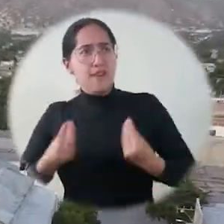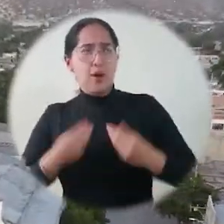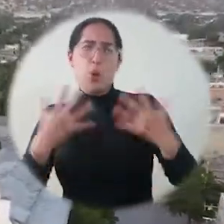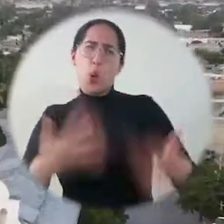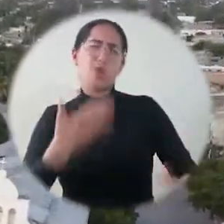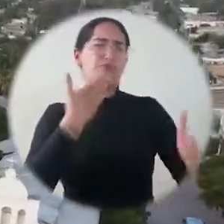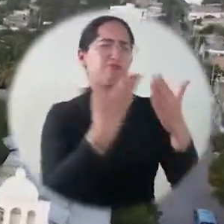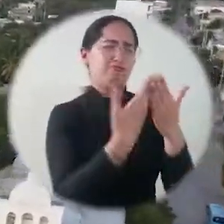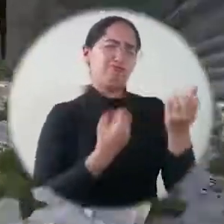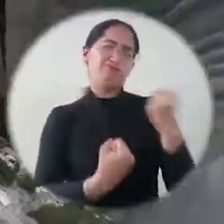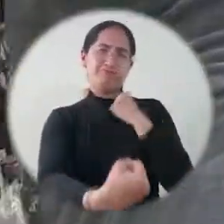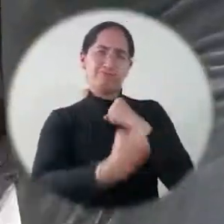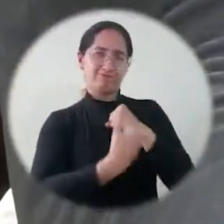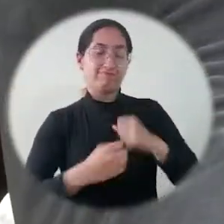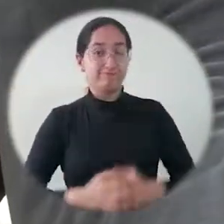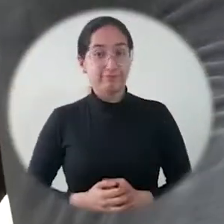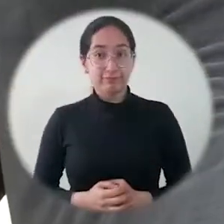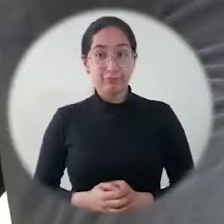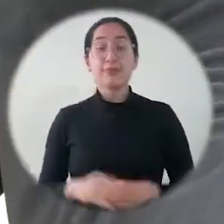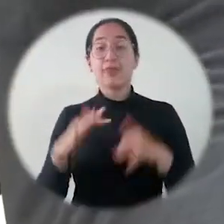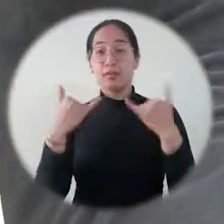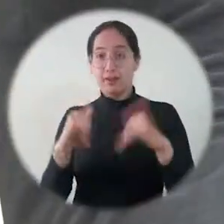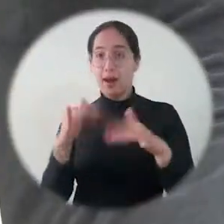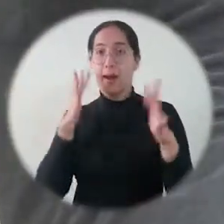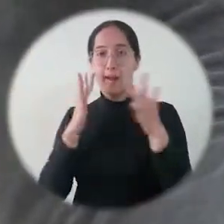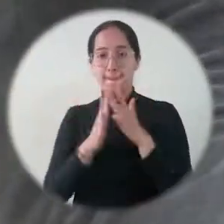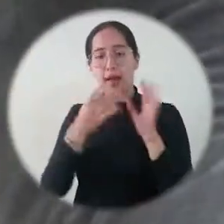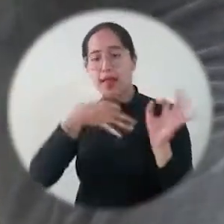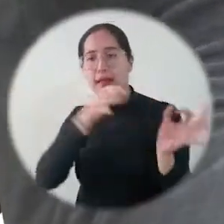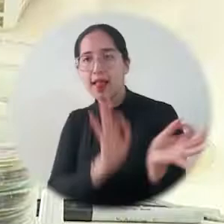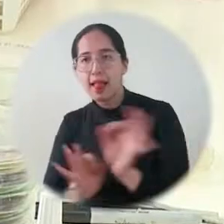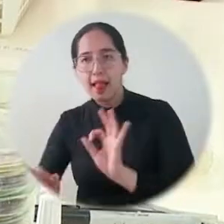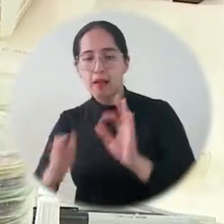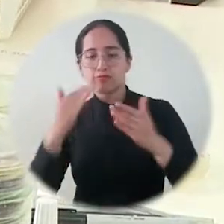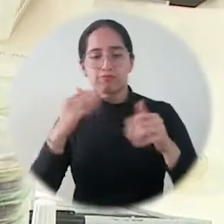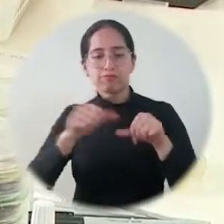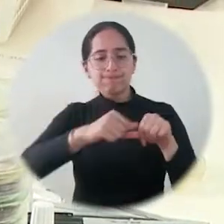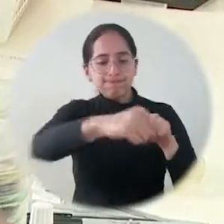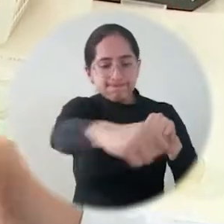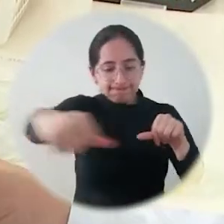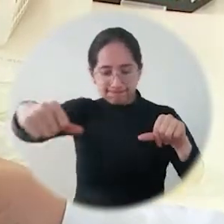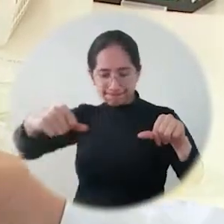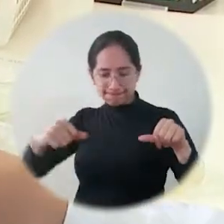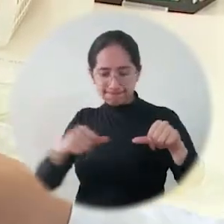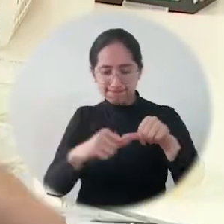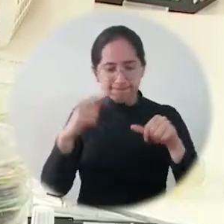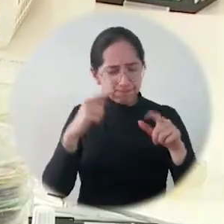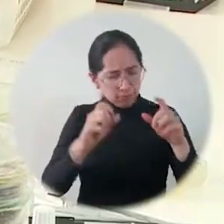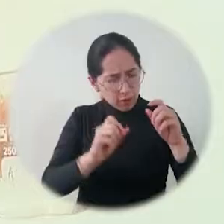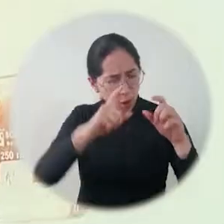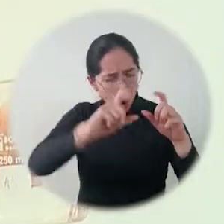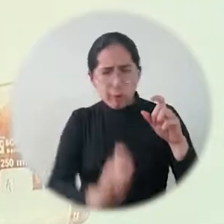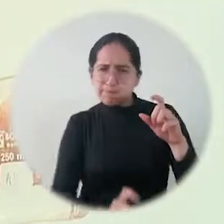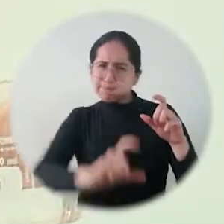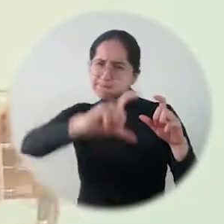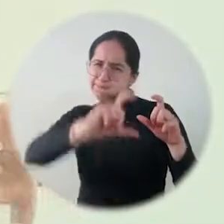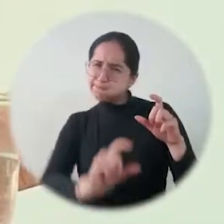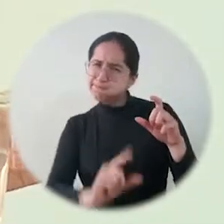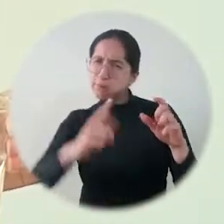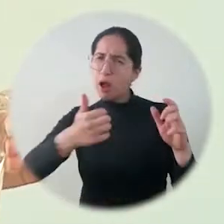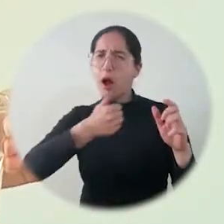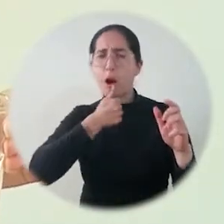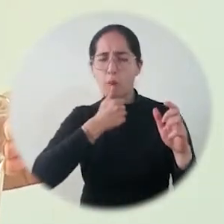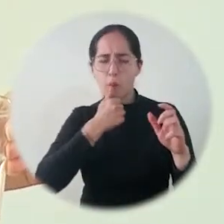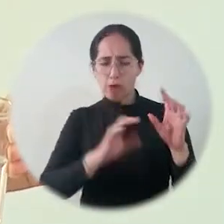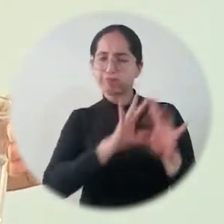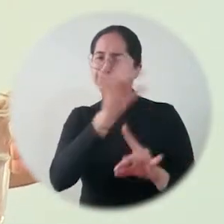Música Se han hecho las mediciones correspondientes de los parámetros para asegurar que el agua es perfecta para